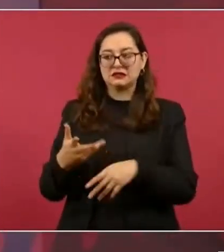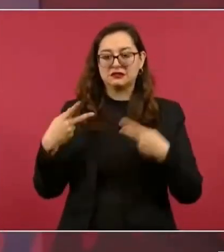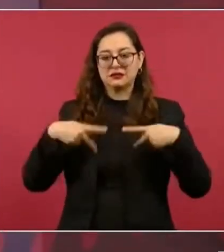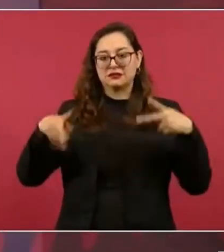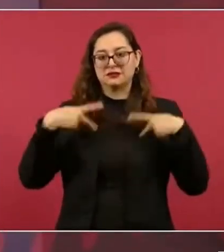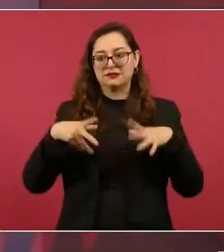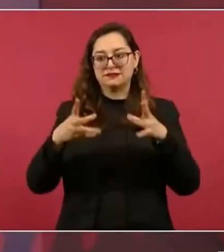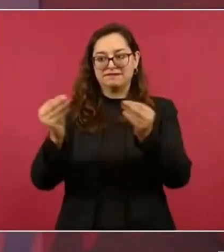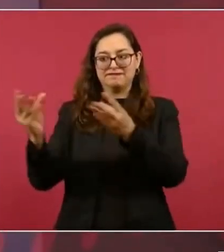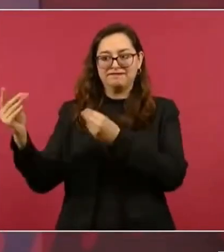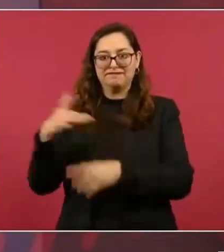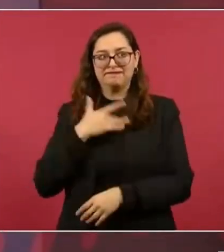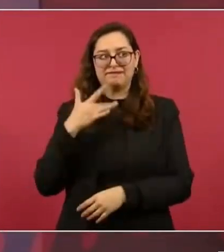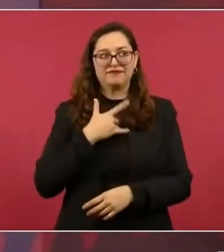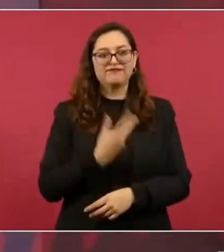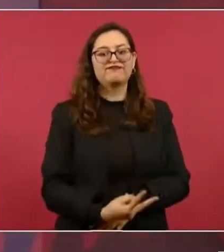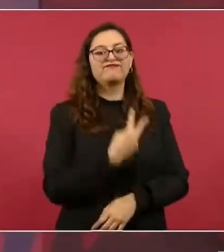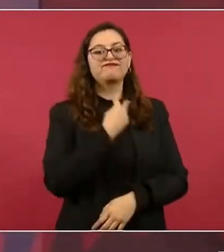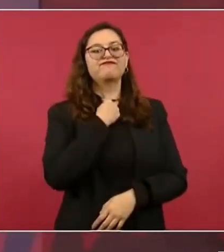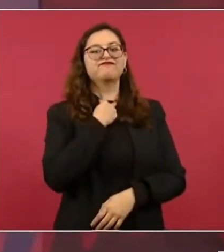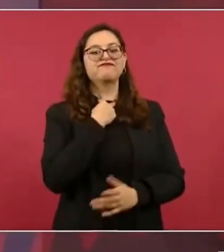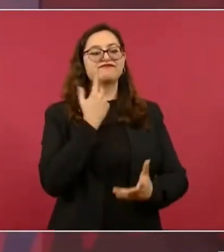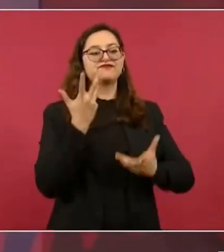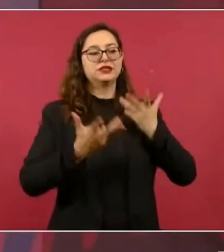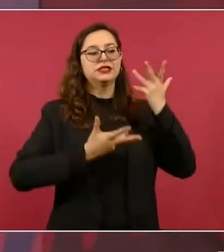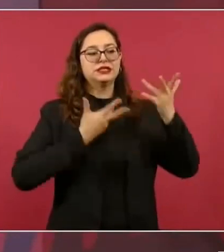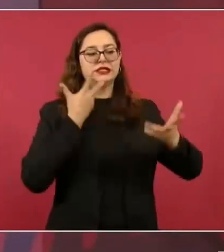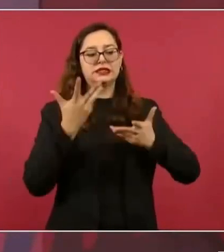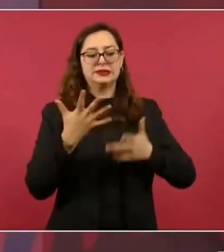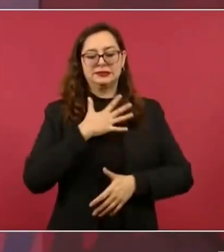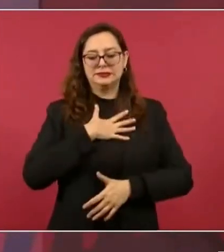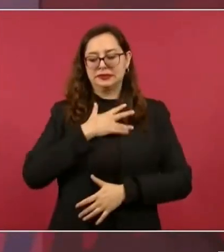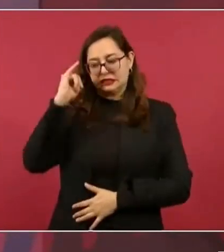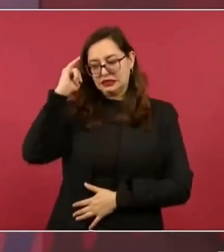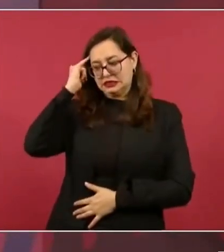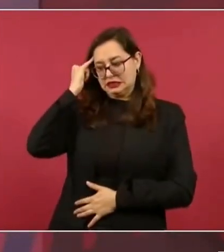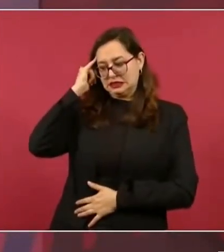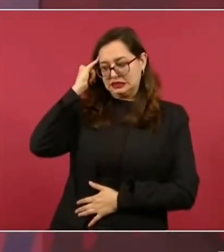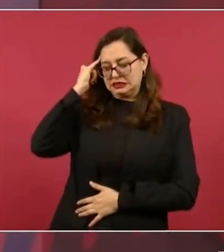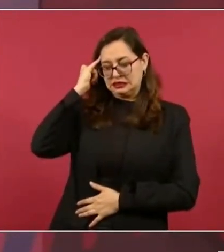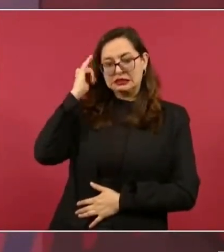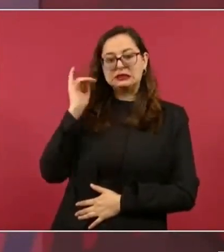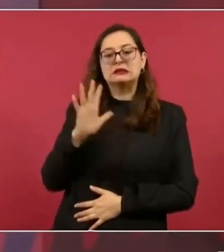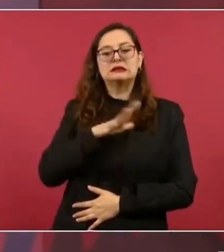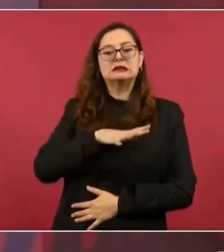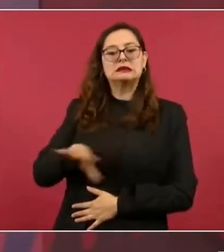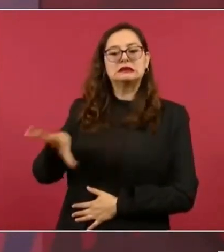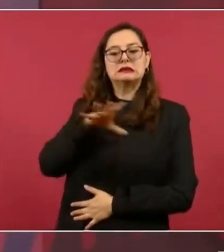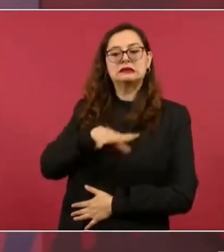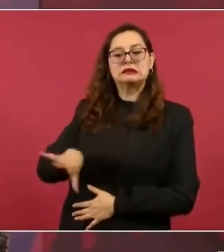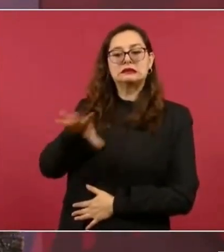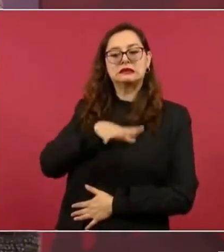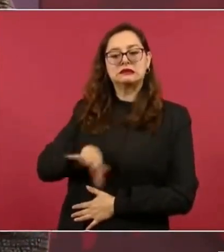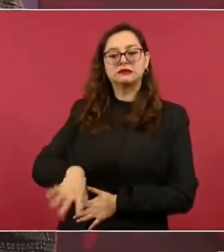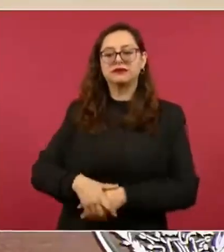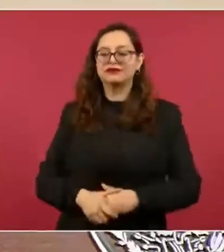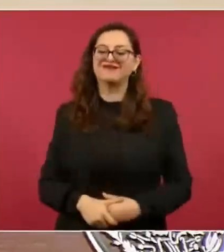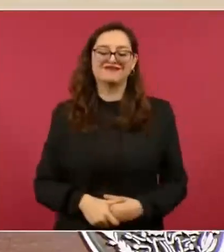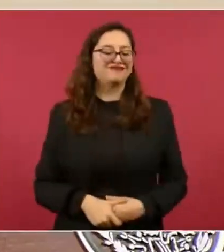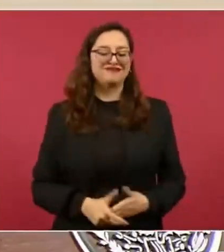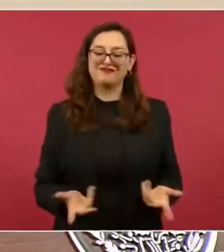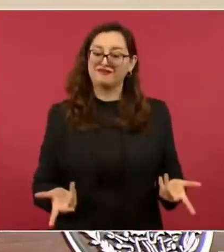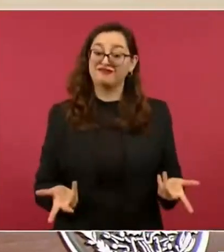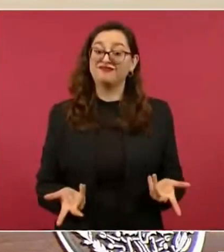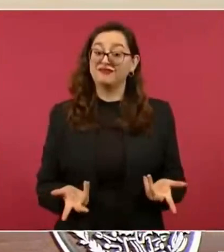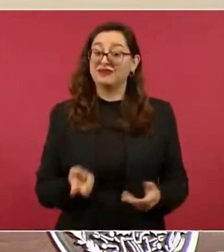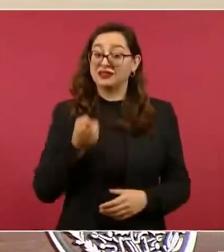sus orígenes, por eso me molesta también mucho